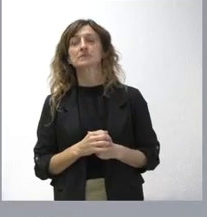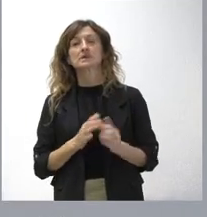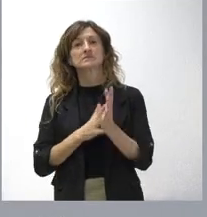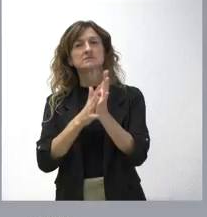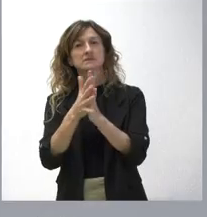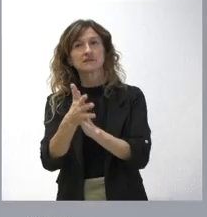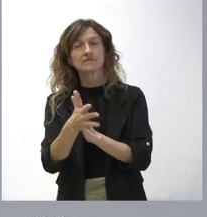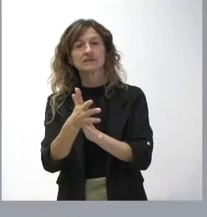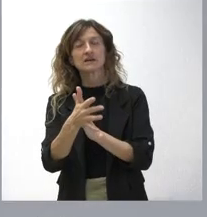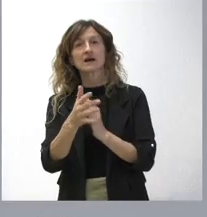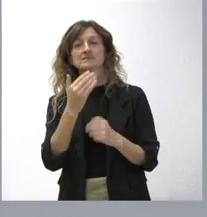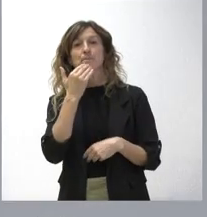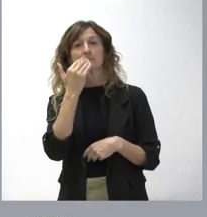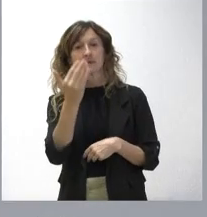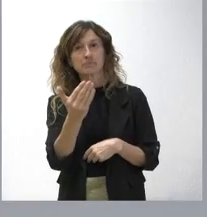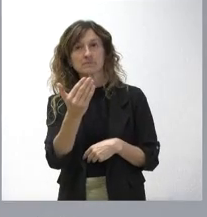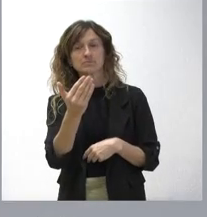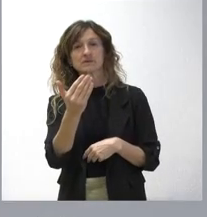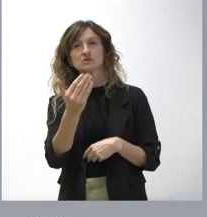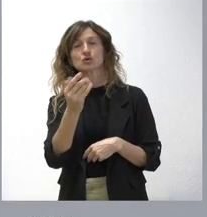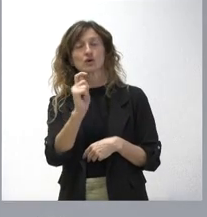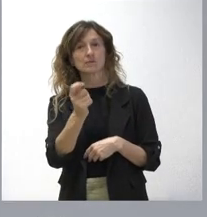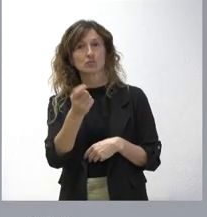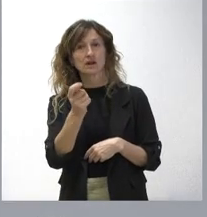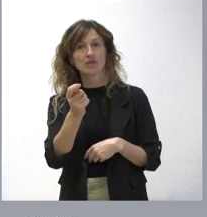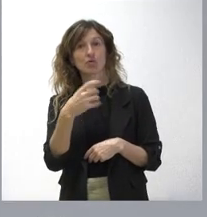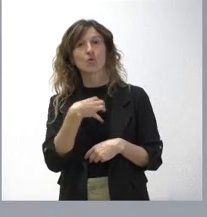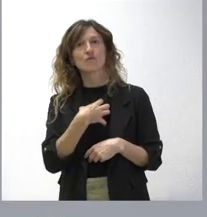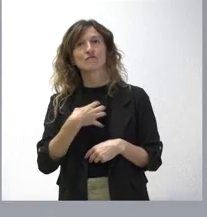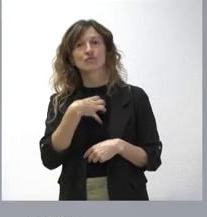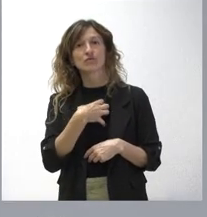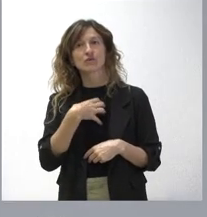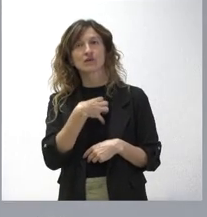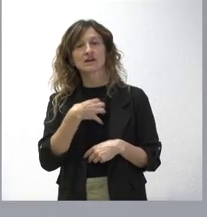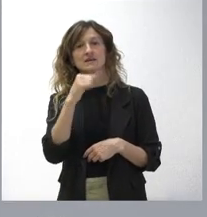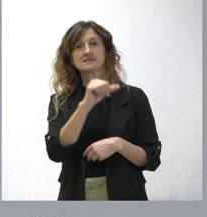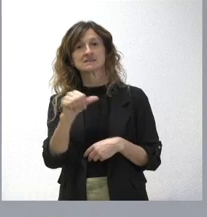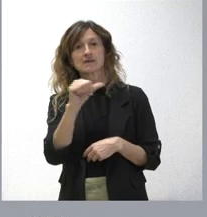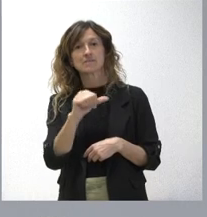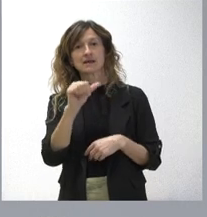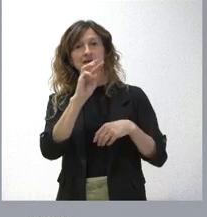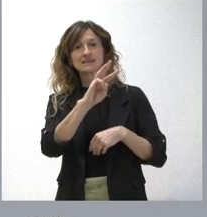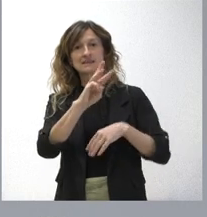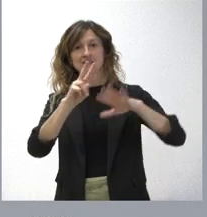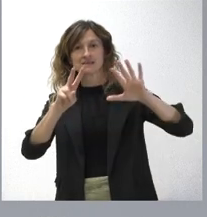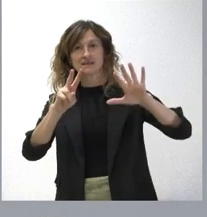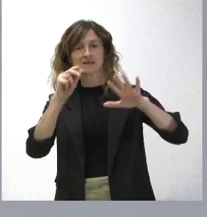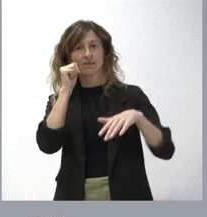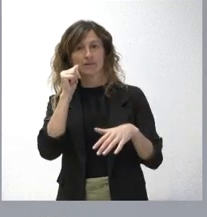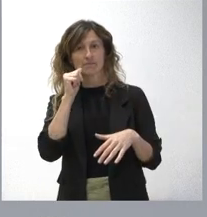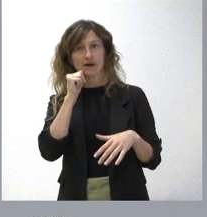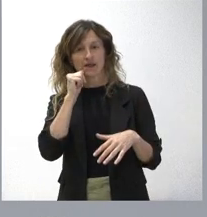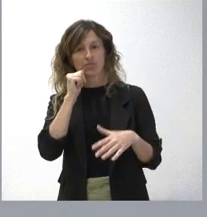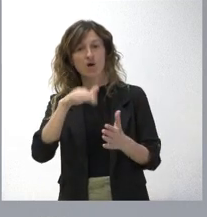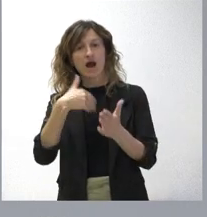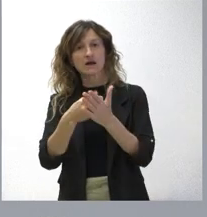de otorgar un permiso remunerado para las funcionarias a partir de la semana 37 del embarazo y hasta el